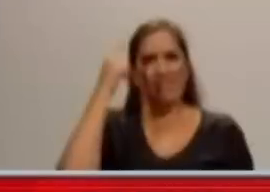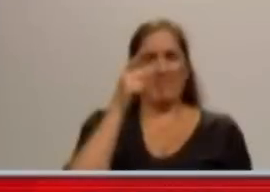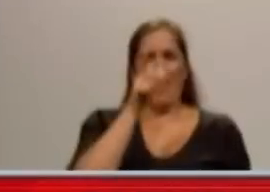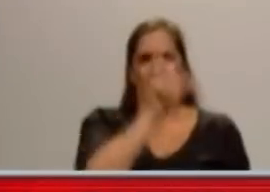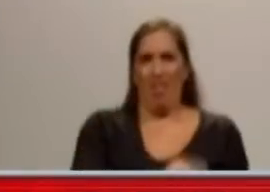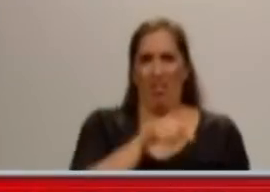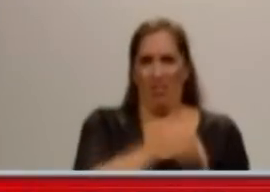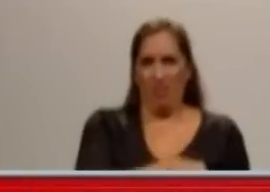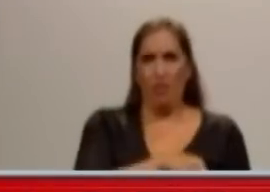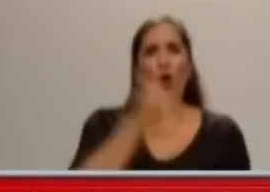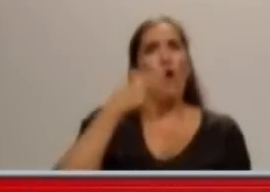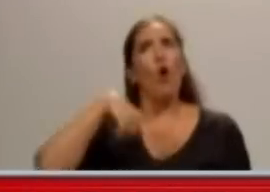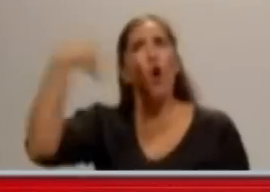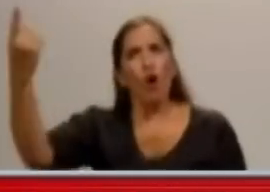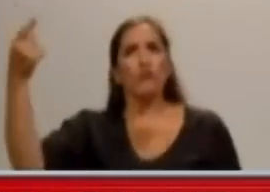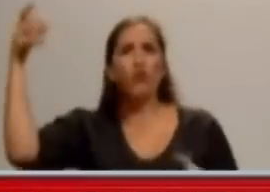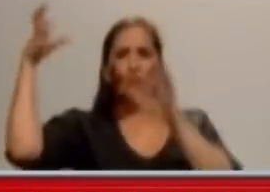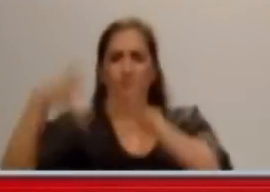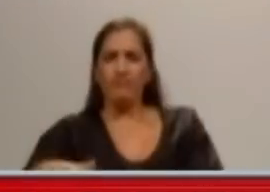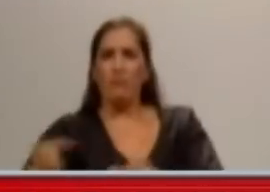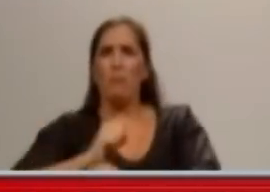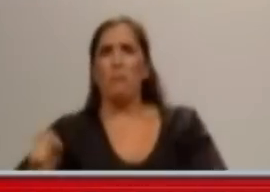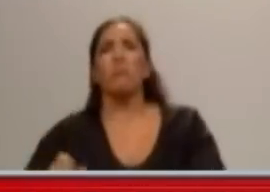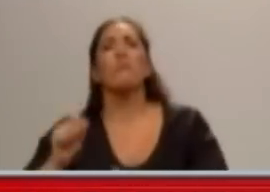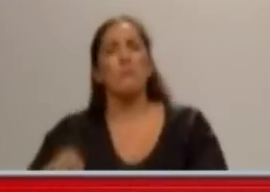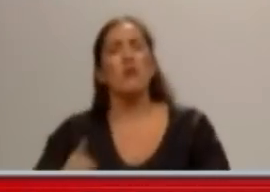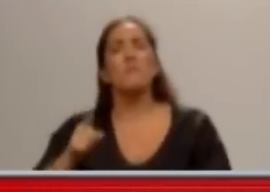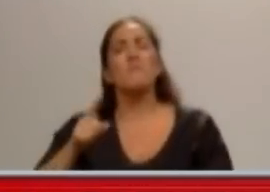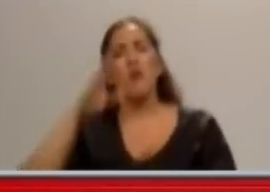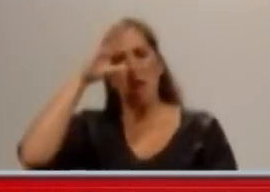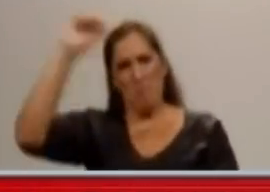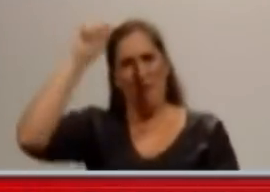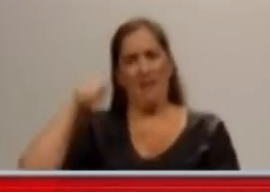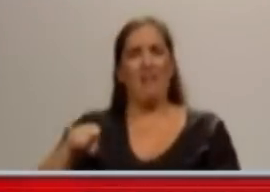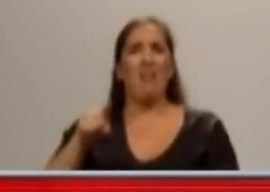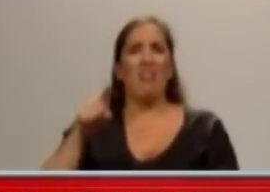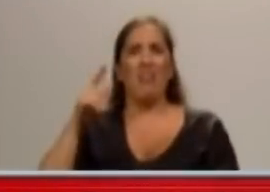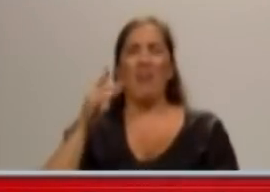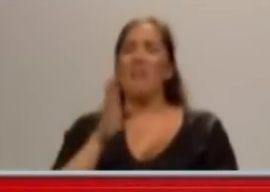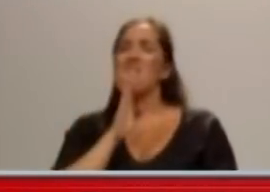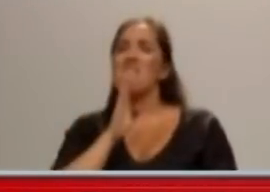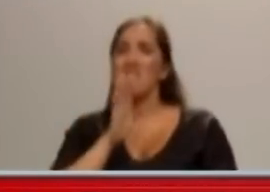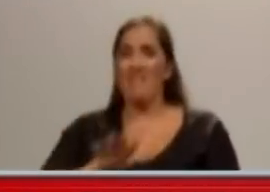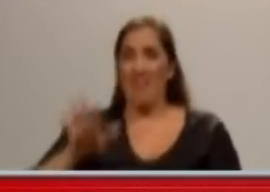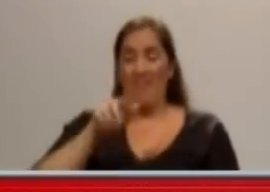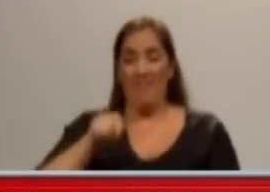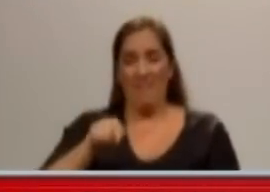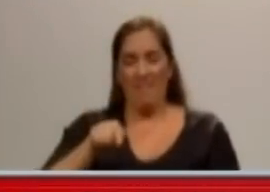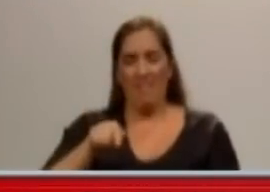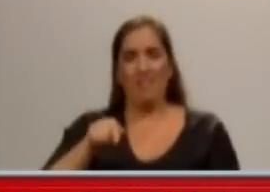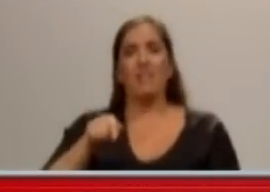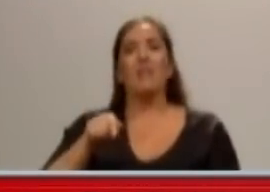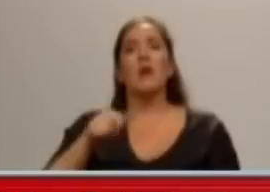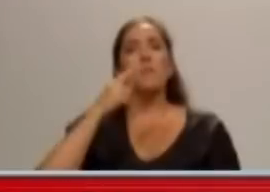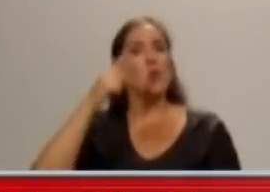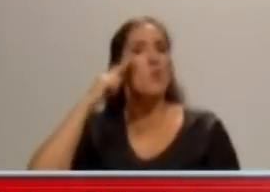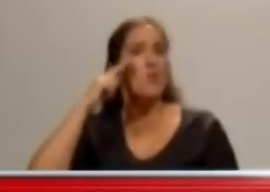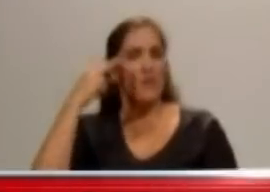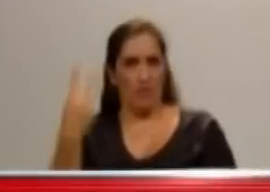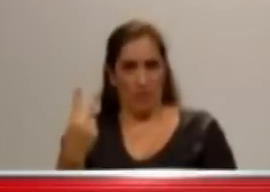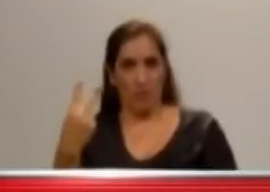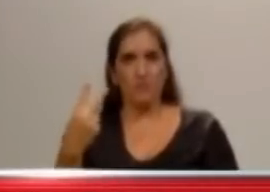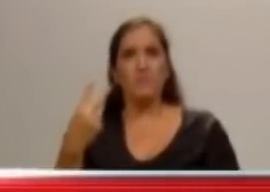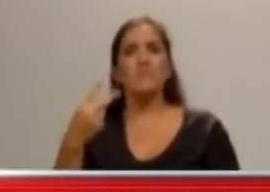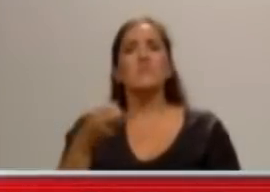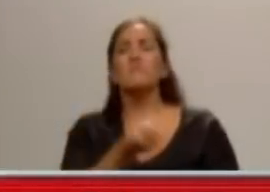pensar que Nisman no lo había escrito, después lo podés criticar o no es cierto, pero Nisman lo había escrito porque es el hermano que te dijo a vos, Edgardo, en el programa